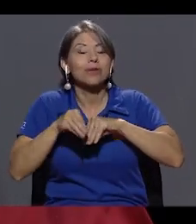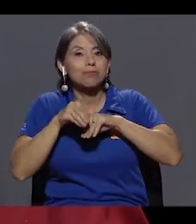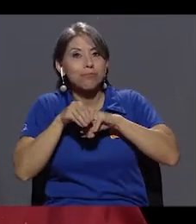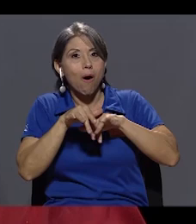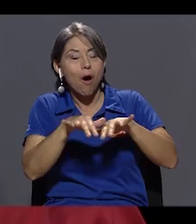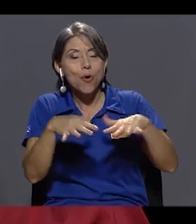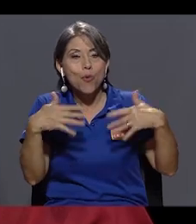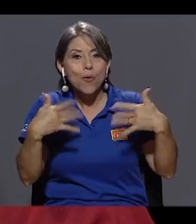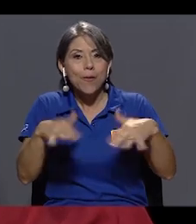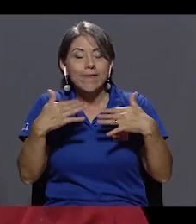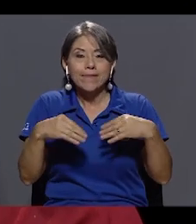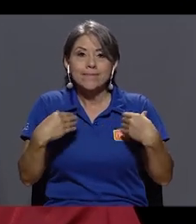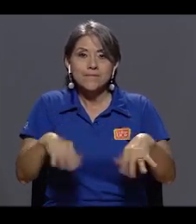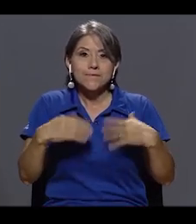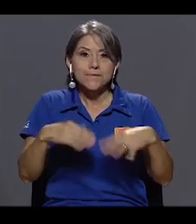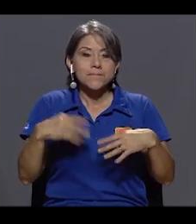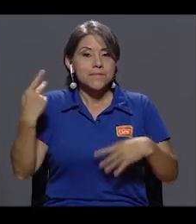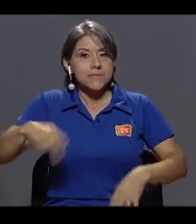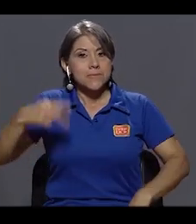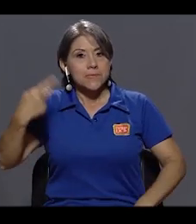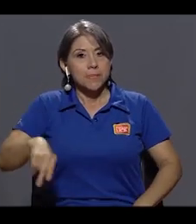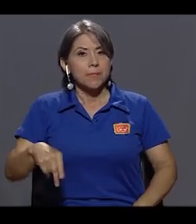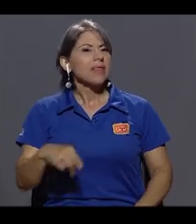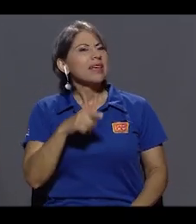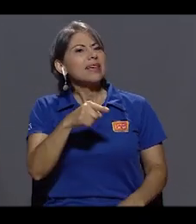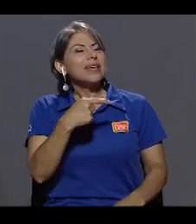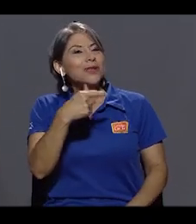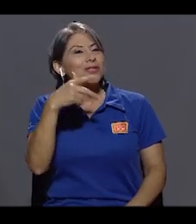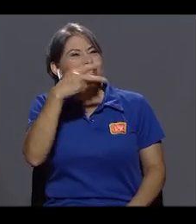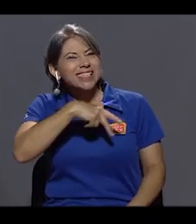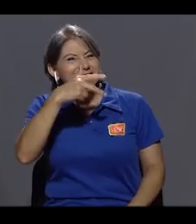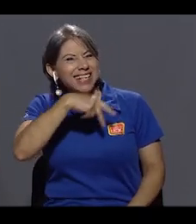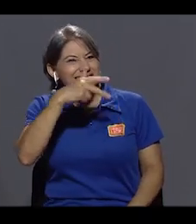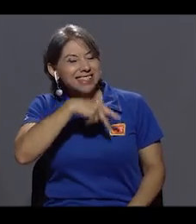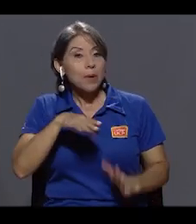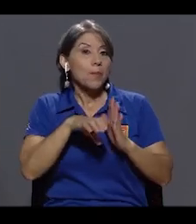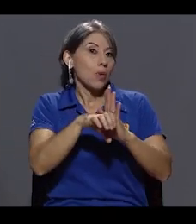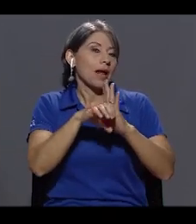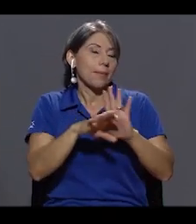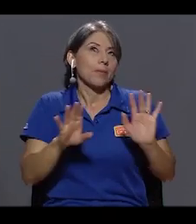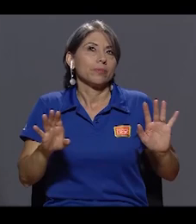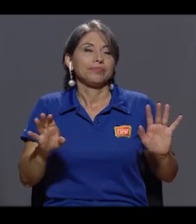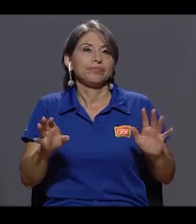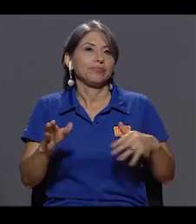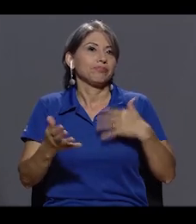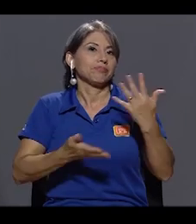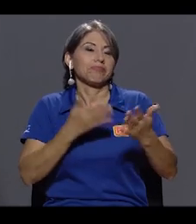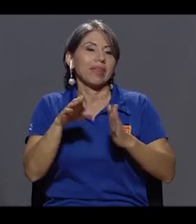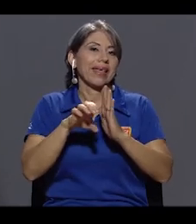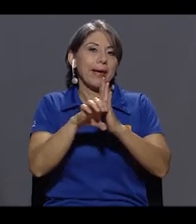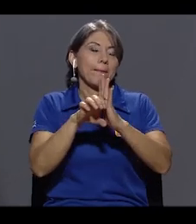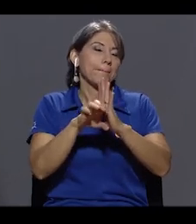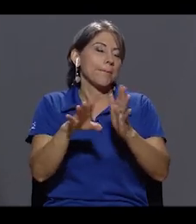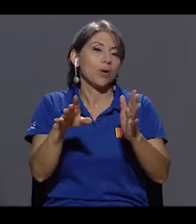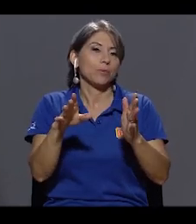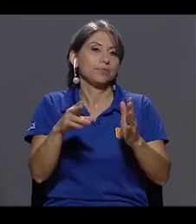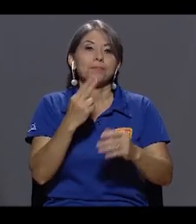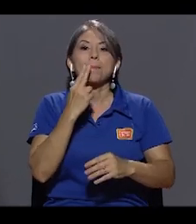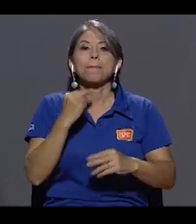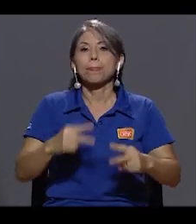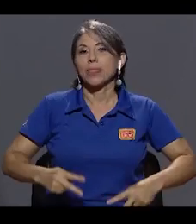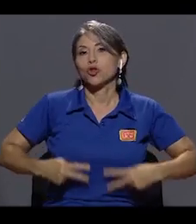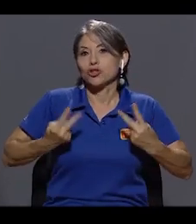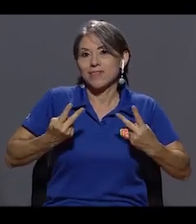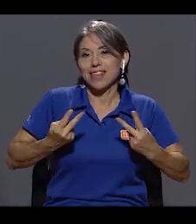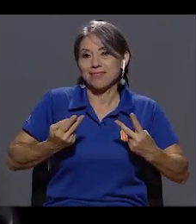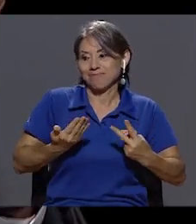es una barrera muy, muy, muy peligrosa. ¿Y en los chistes? Porque los chistes, por ejemplo, si vamos casualmente al ejemplo puntual de la Dulce